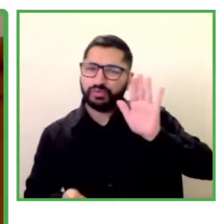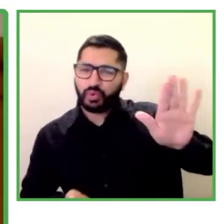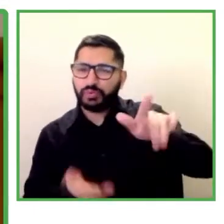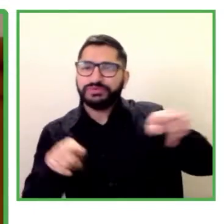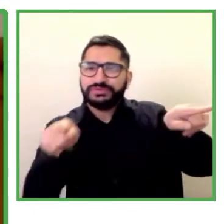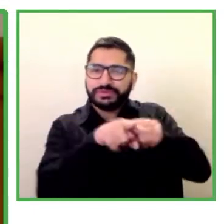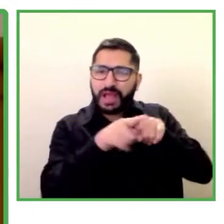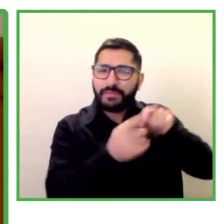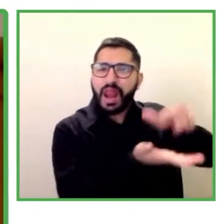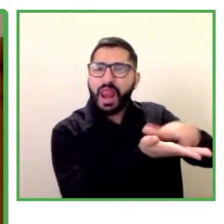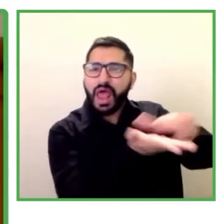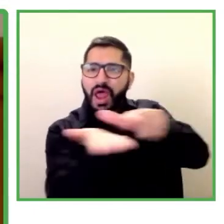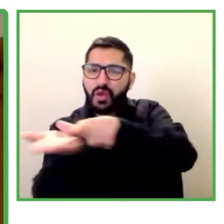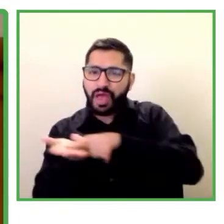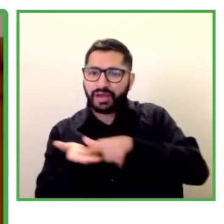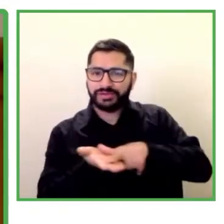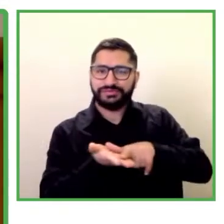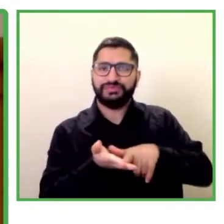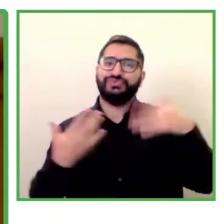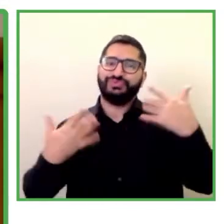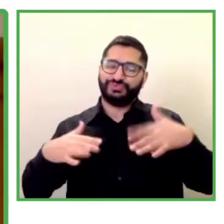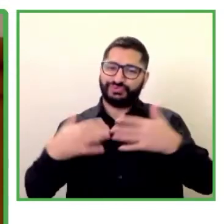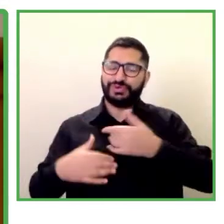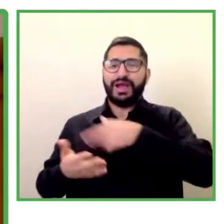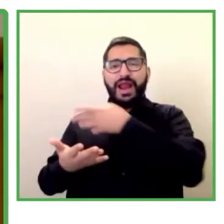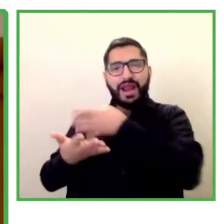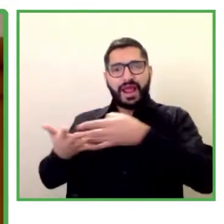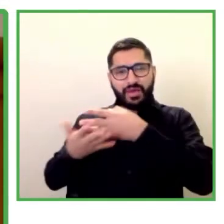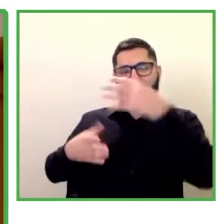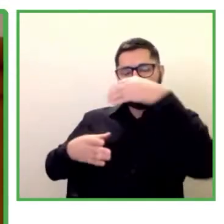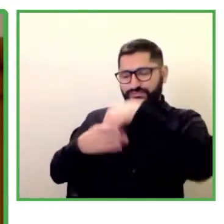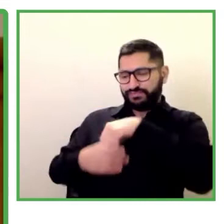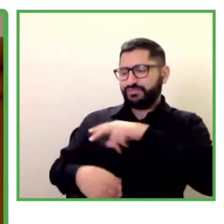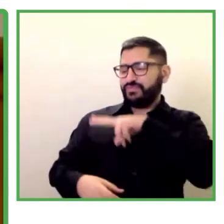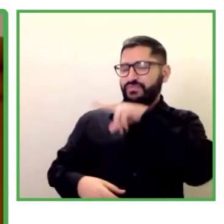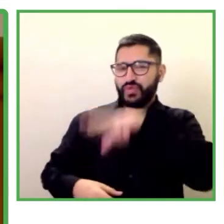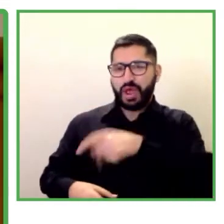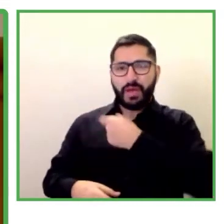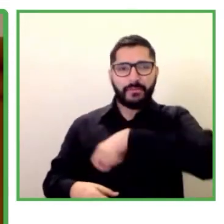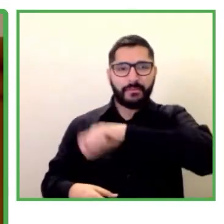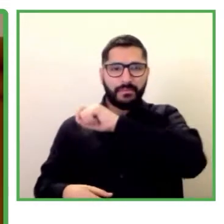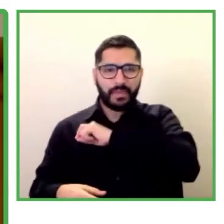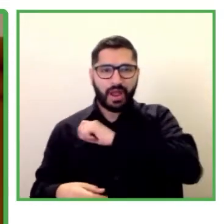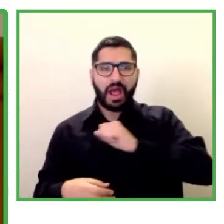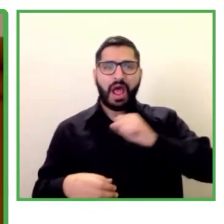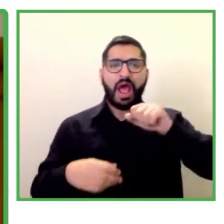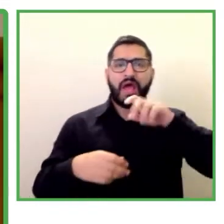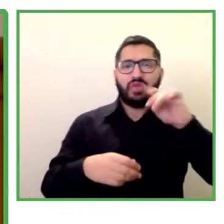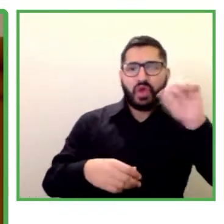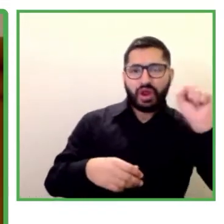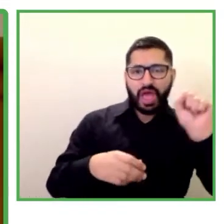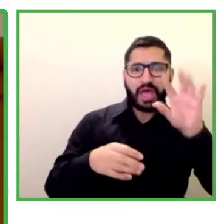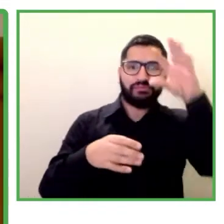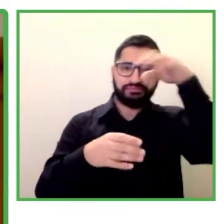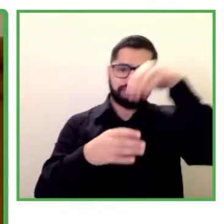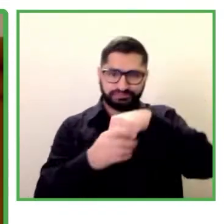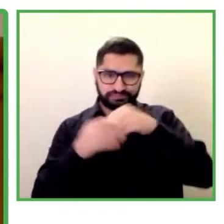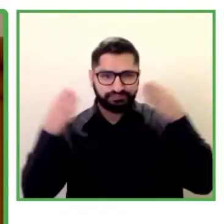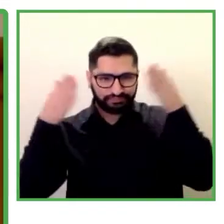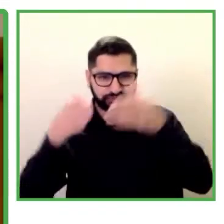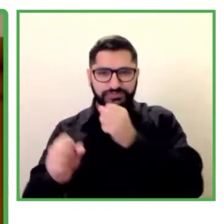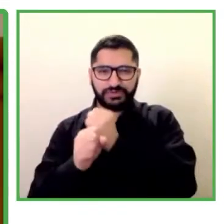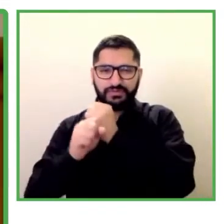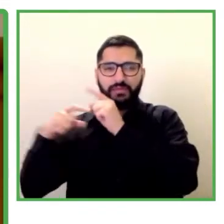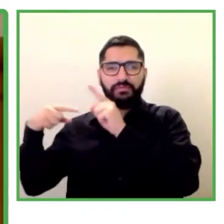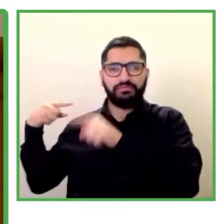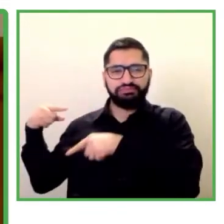Andorra. Este organismo trabaja desde el año 1954 en la promoción de la protección social y de la seguridad